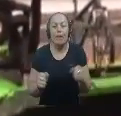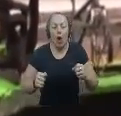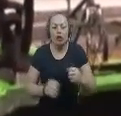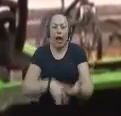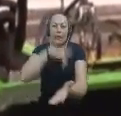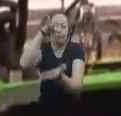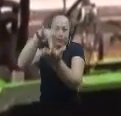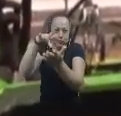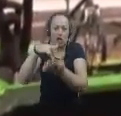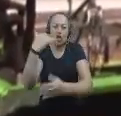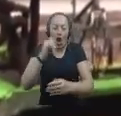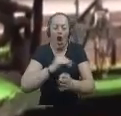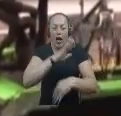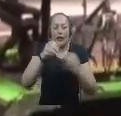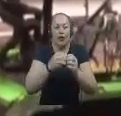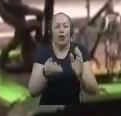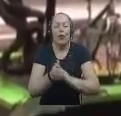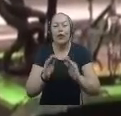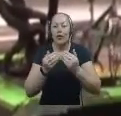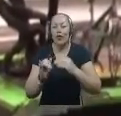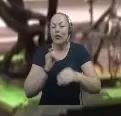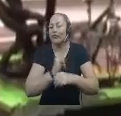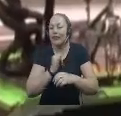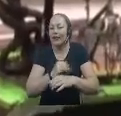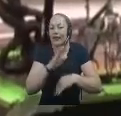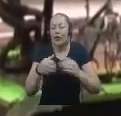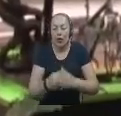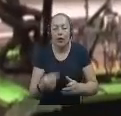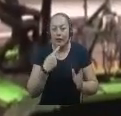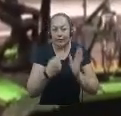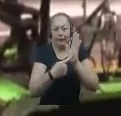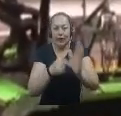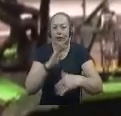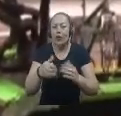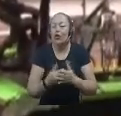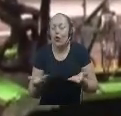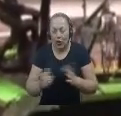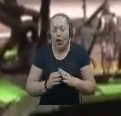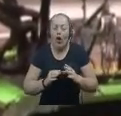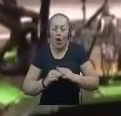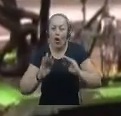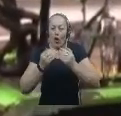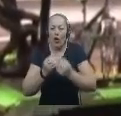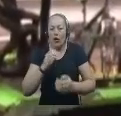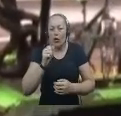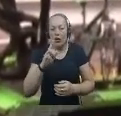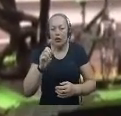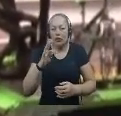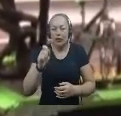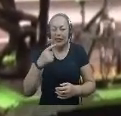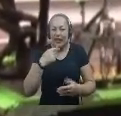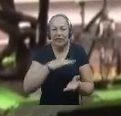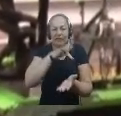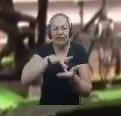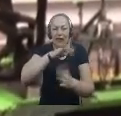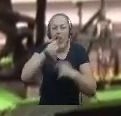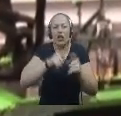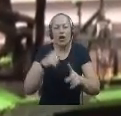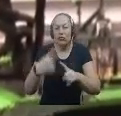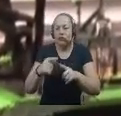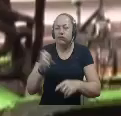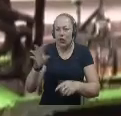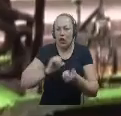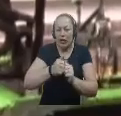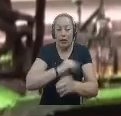Donde participamos como institución en el Colegio Corazonistas Y varias instituciones y varios clubes deportivos